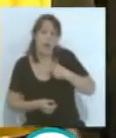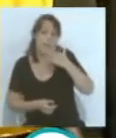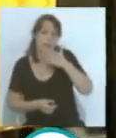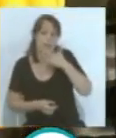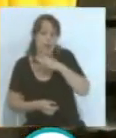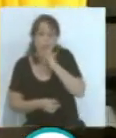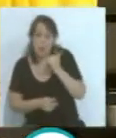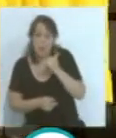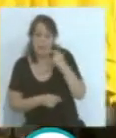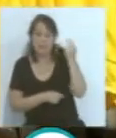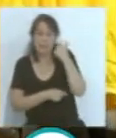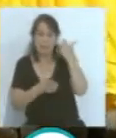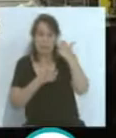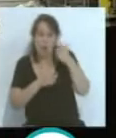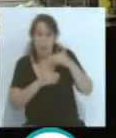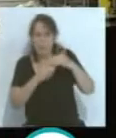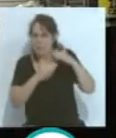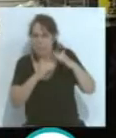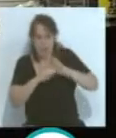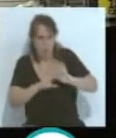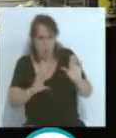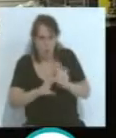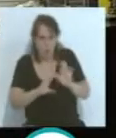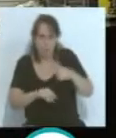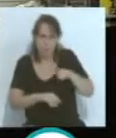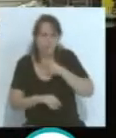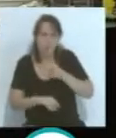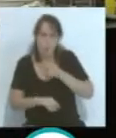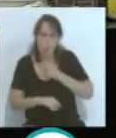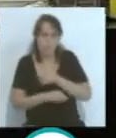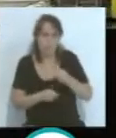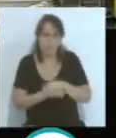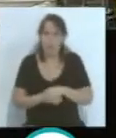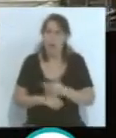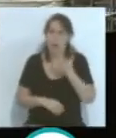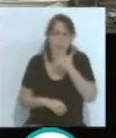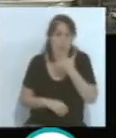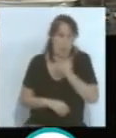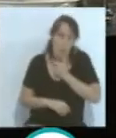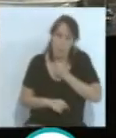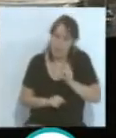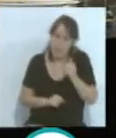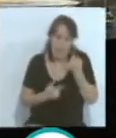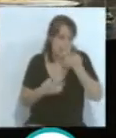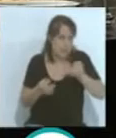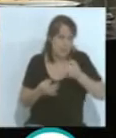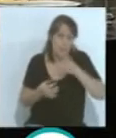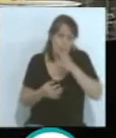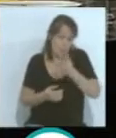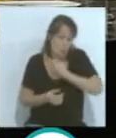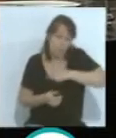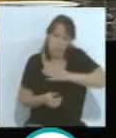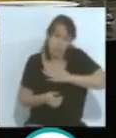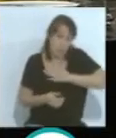mínimos ribetes posibles, para mí es perfecta esta camiseta. Hombre, la primera siempre, la amarilla es que más me gusta siempre, porque es la nuestra, es nuestro